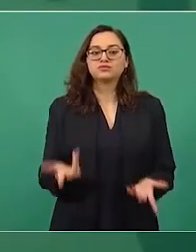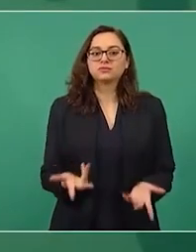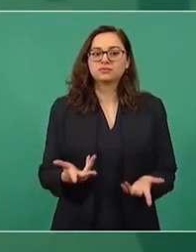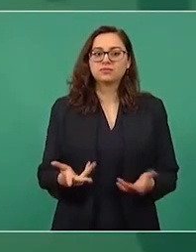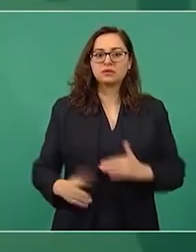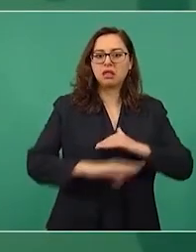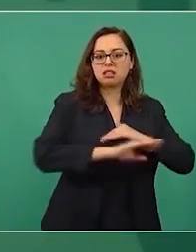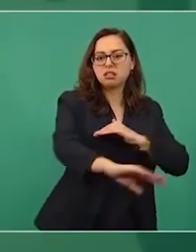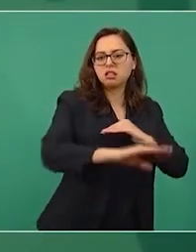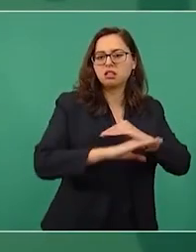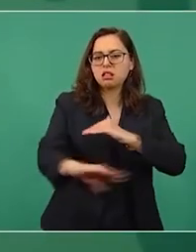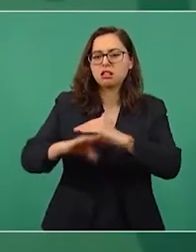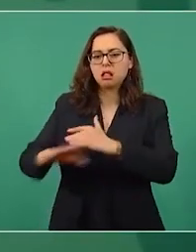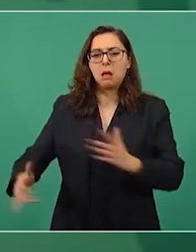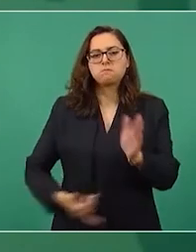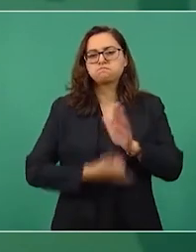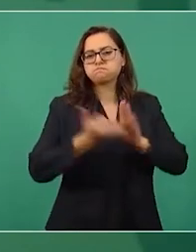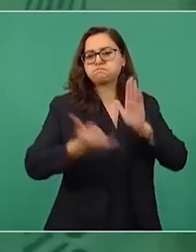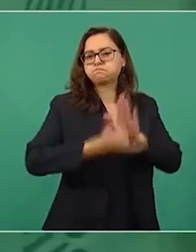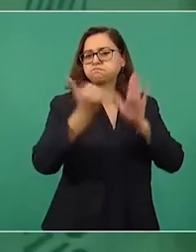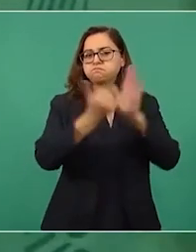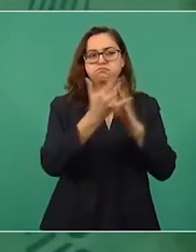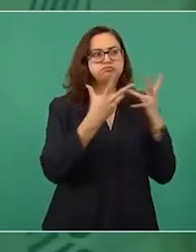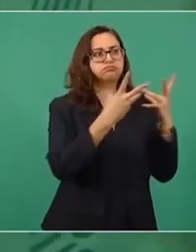plazas comerciales.